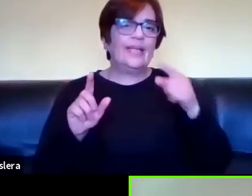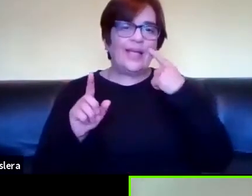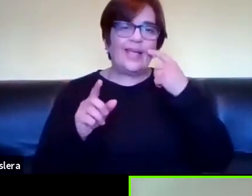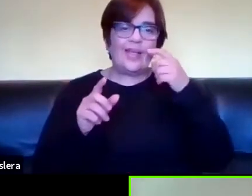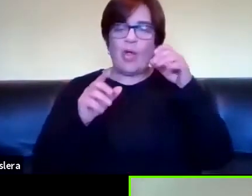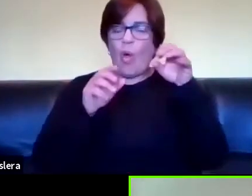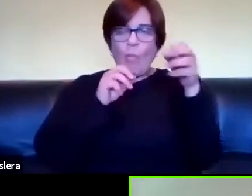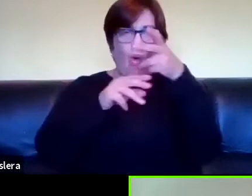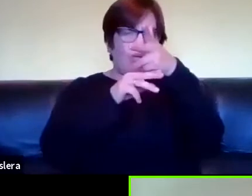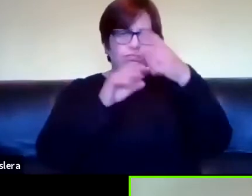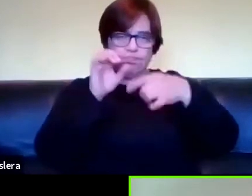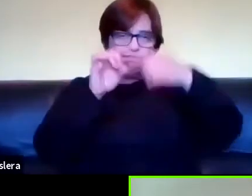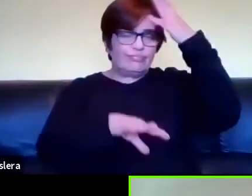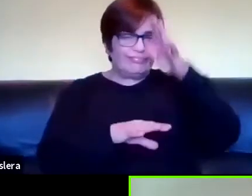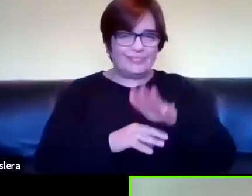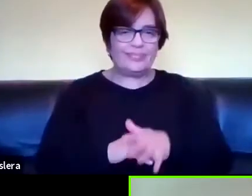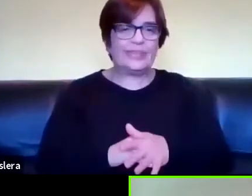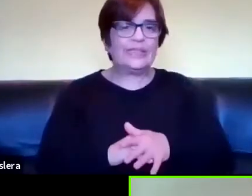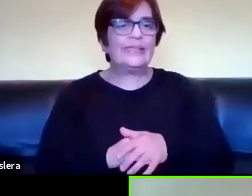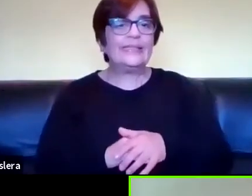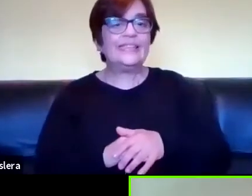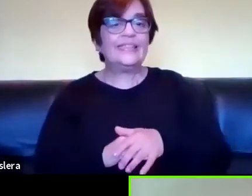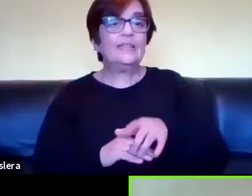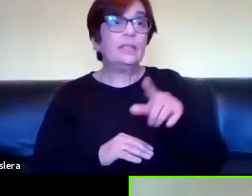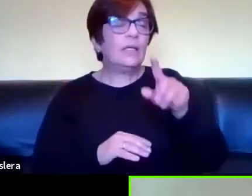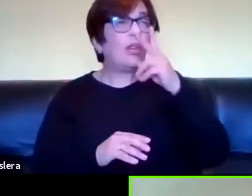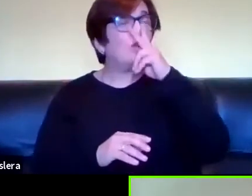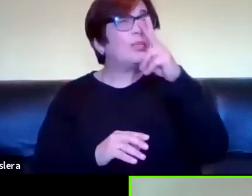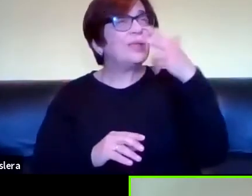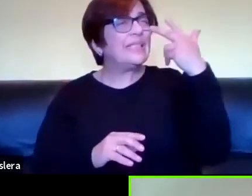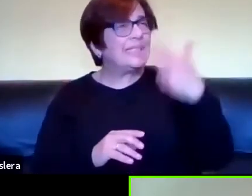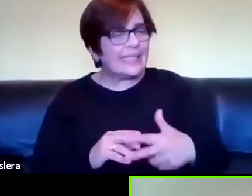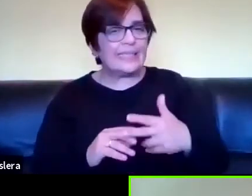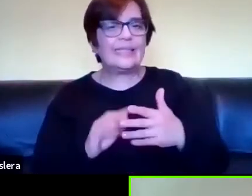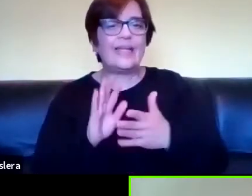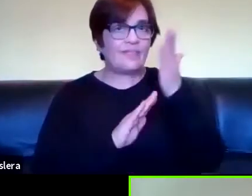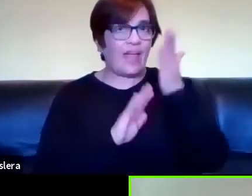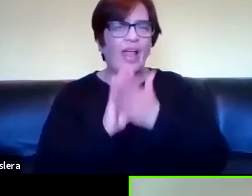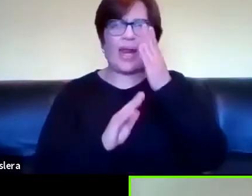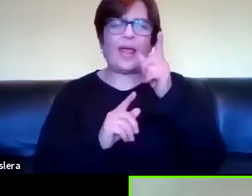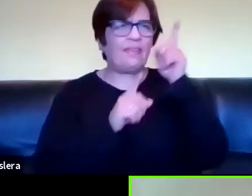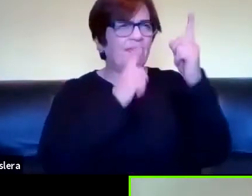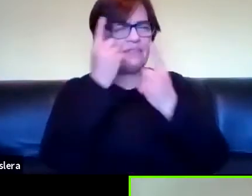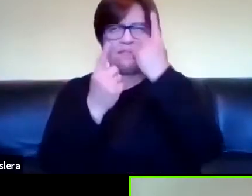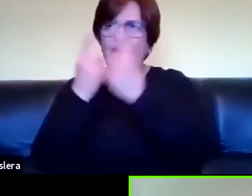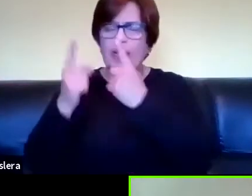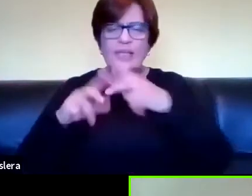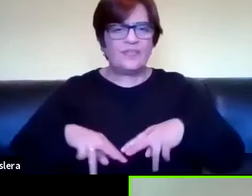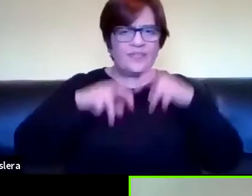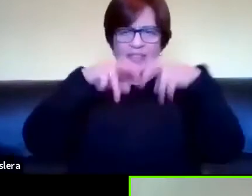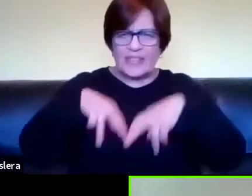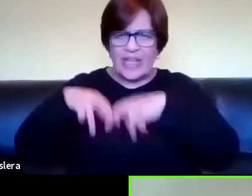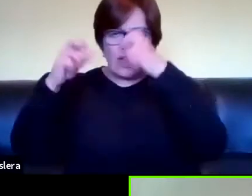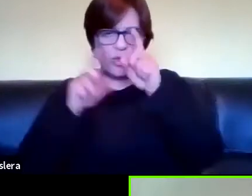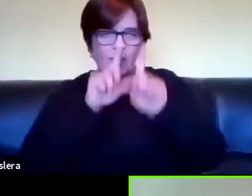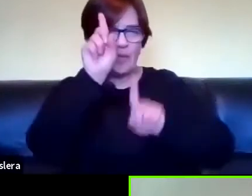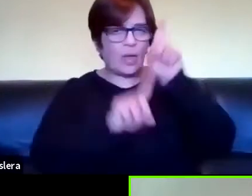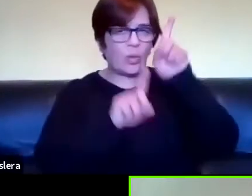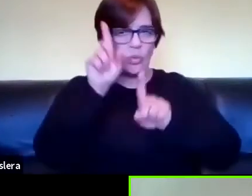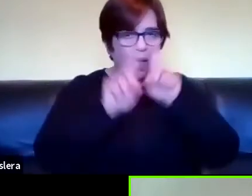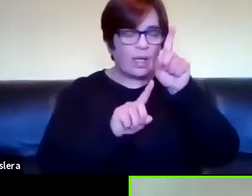y este y en el 2013 varias personas varios investigadores de la universidad